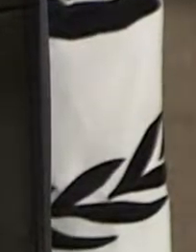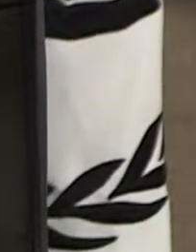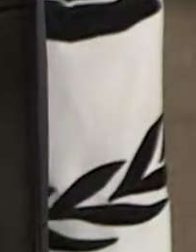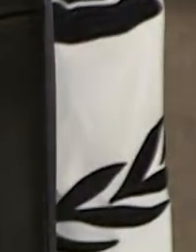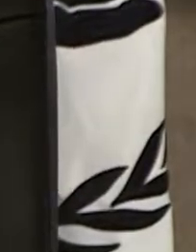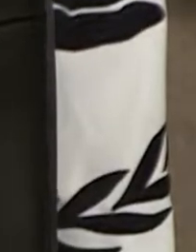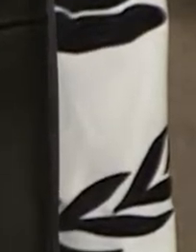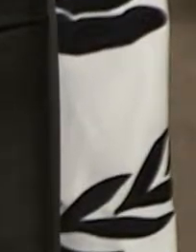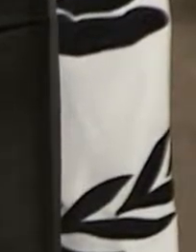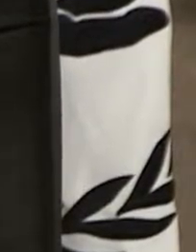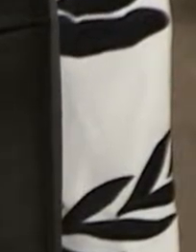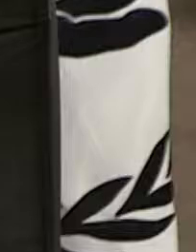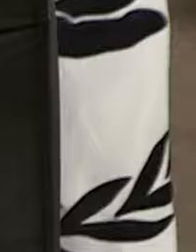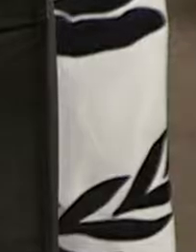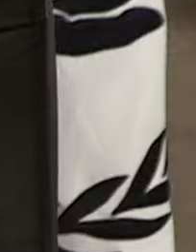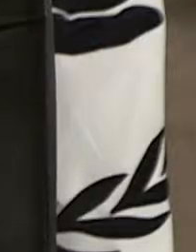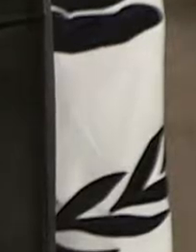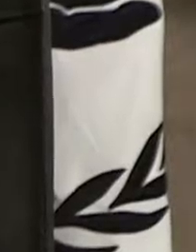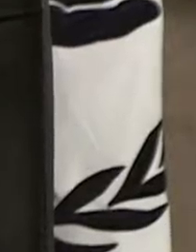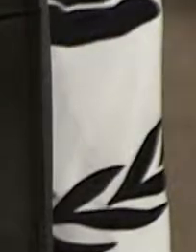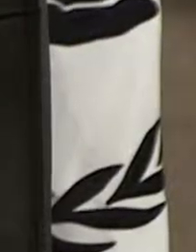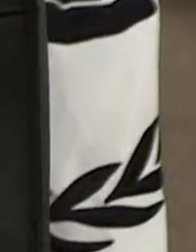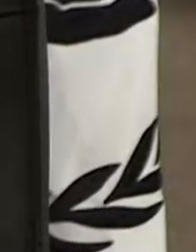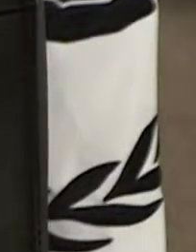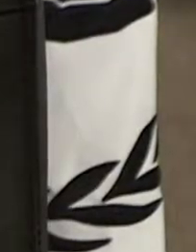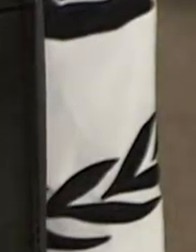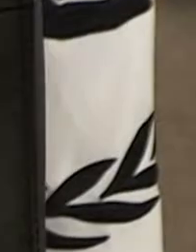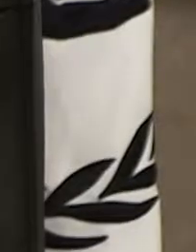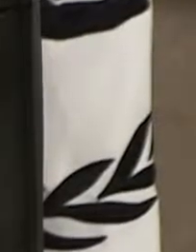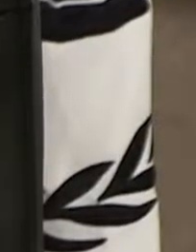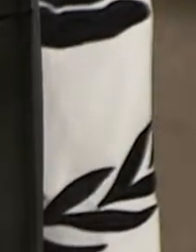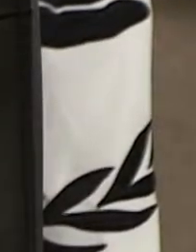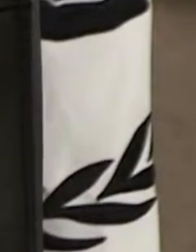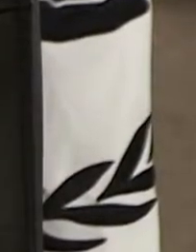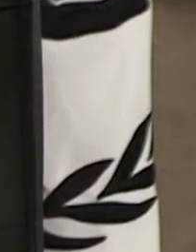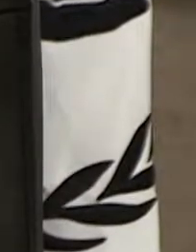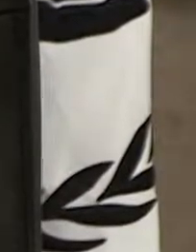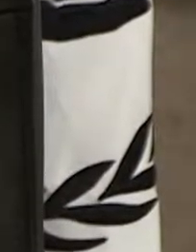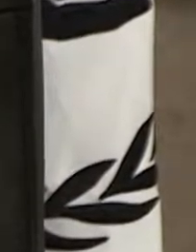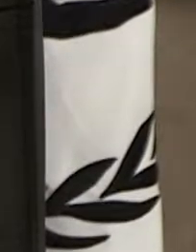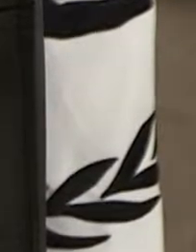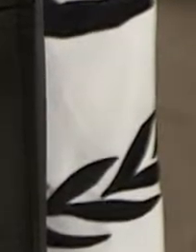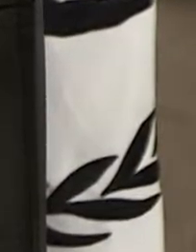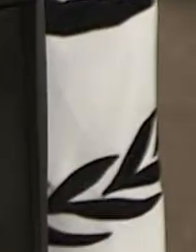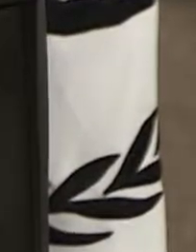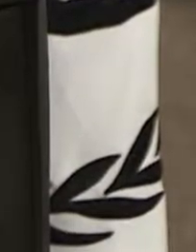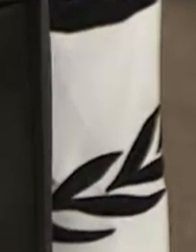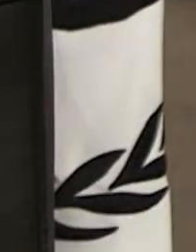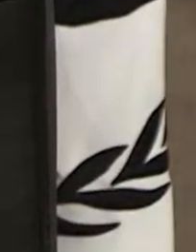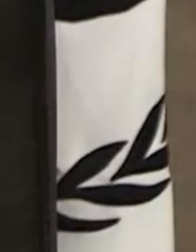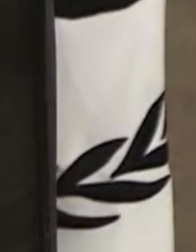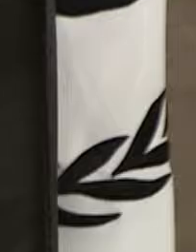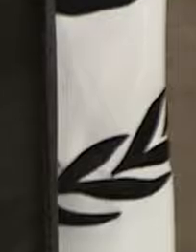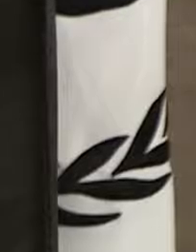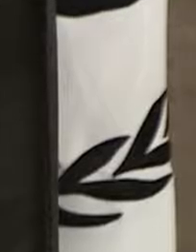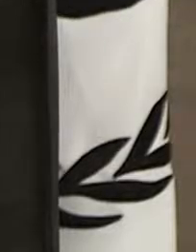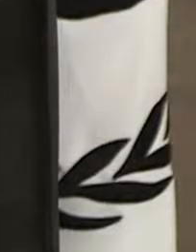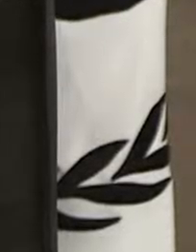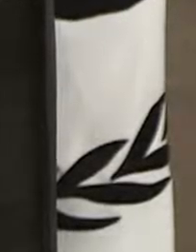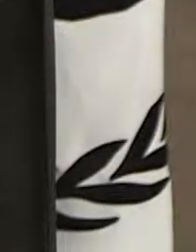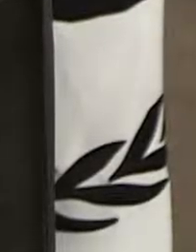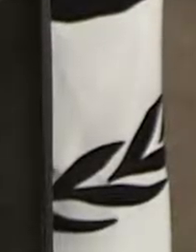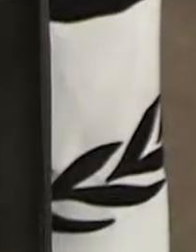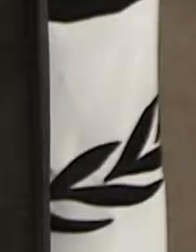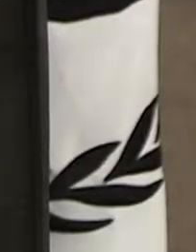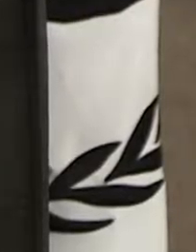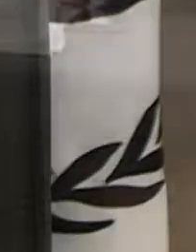Humanos. Doy las gracias a la doctora Julieta Morales, que nos ha dado esta